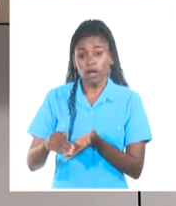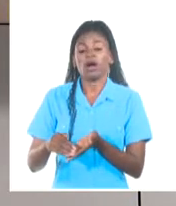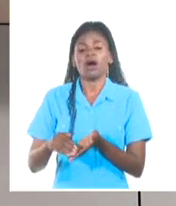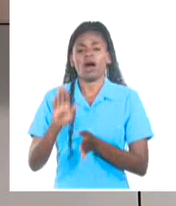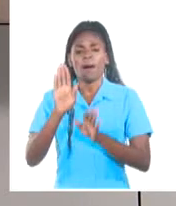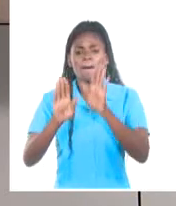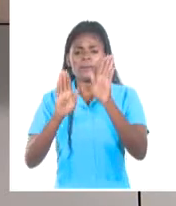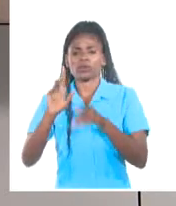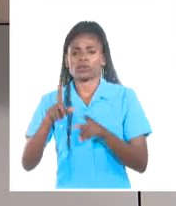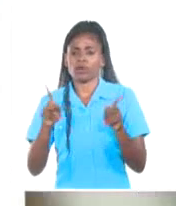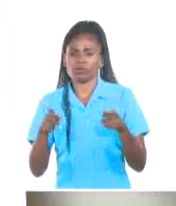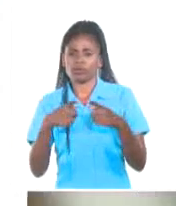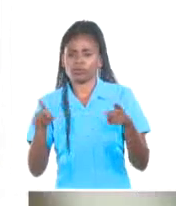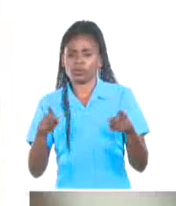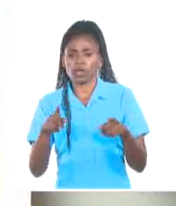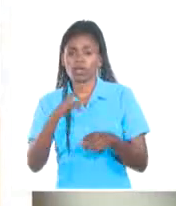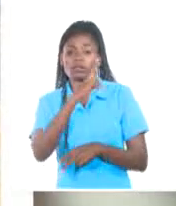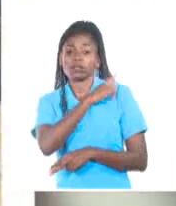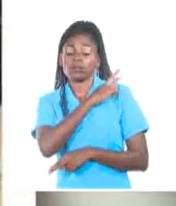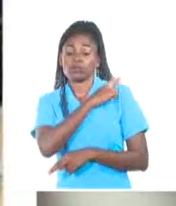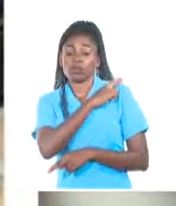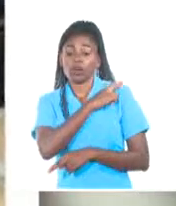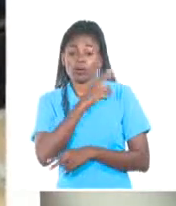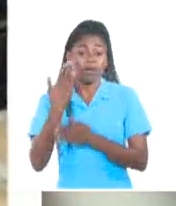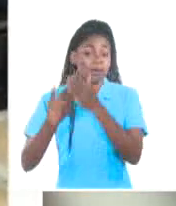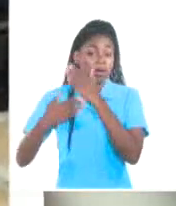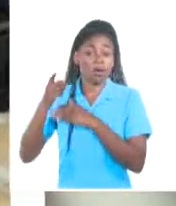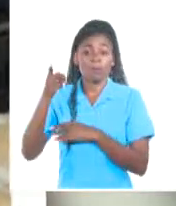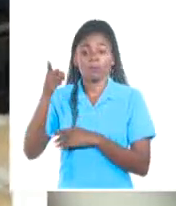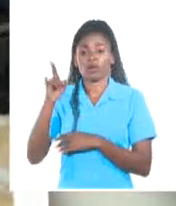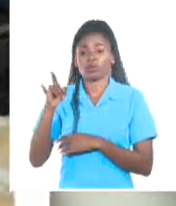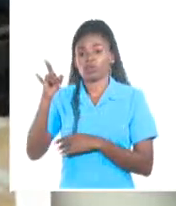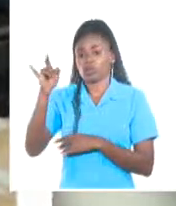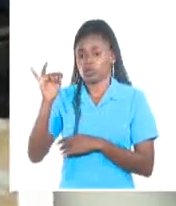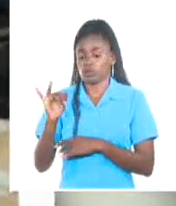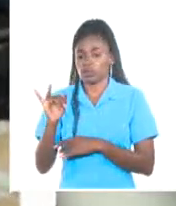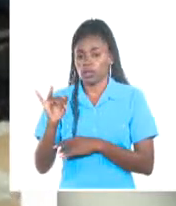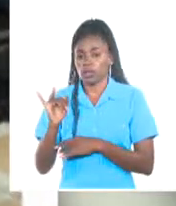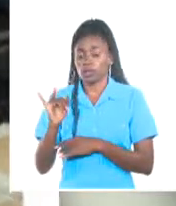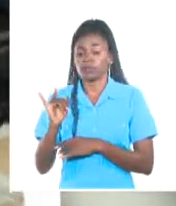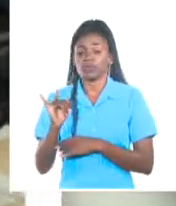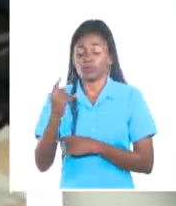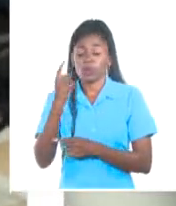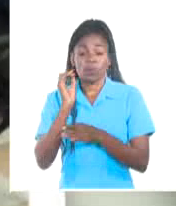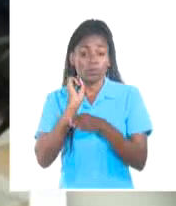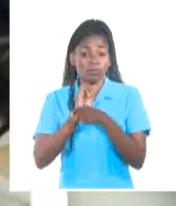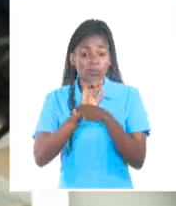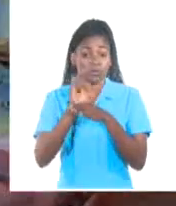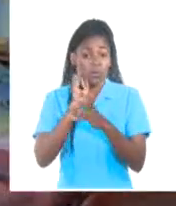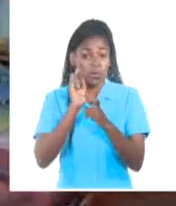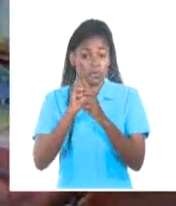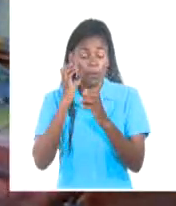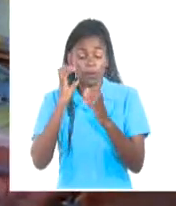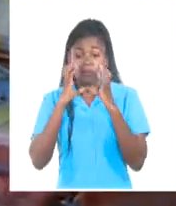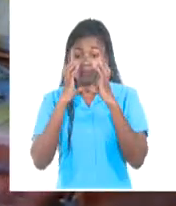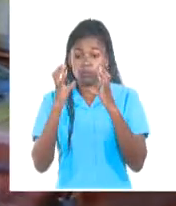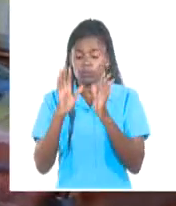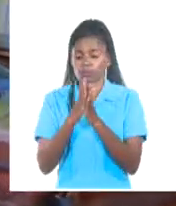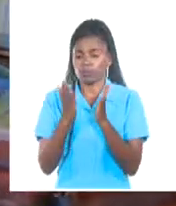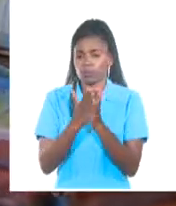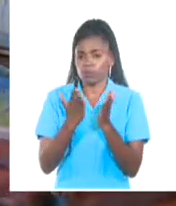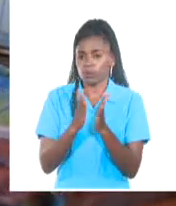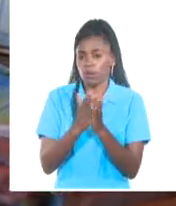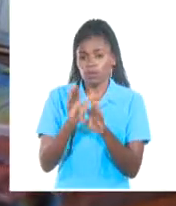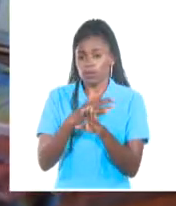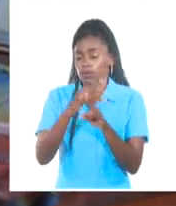Música, cargo que ocupaba desde 1997. Entre sus obras más significativas figuran los libros El Arte Musical de